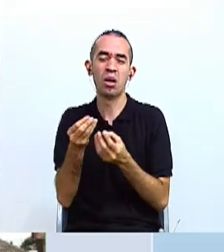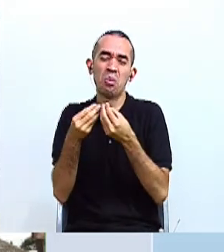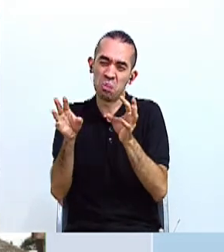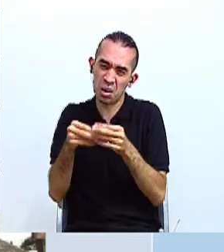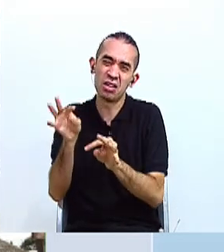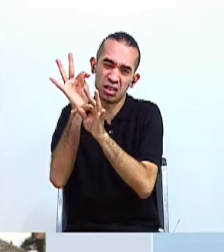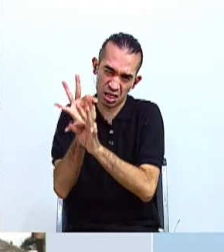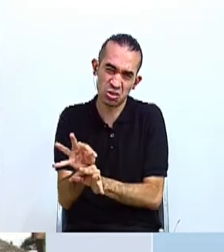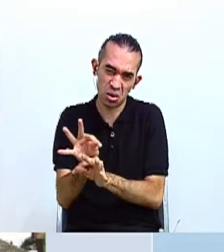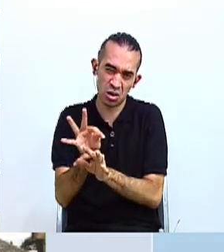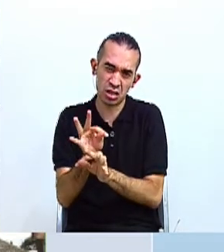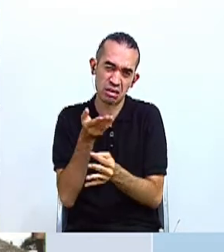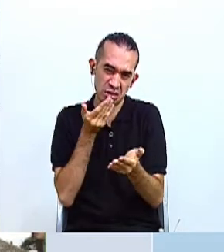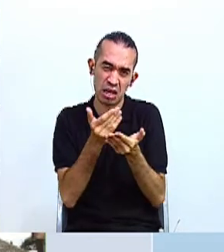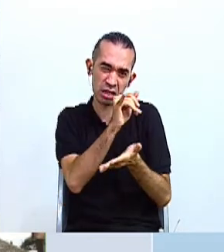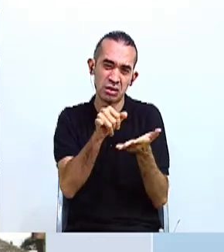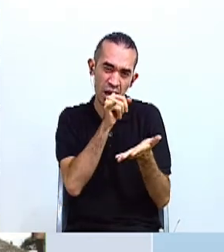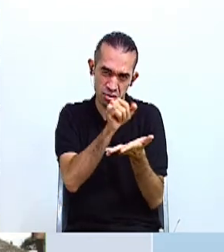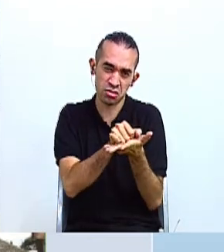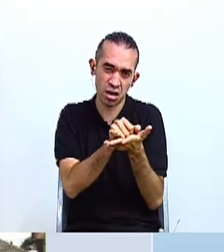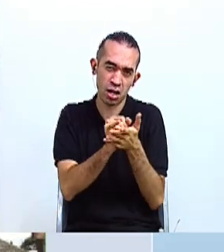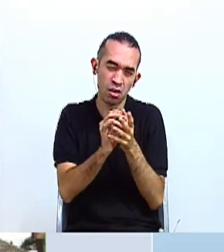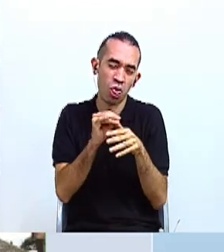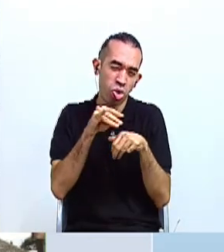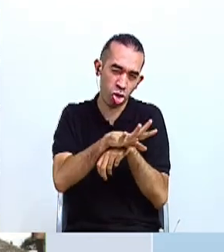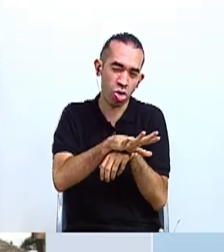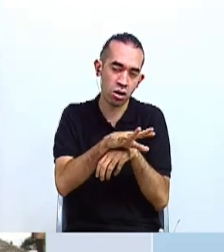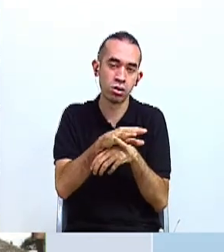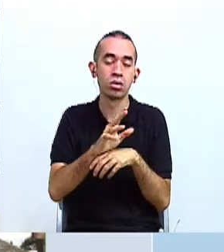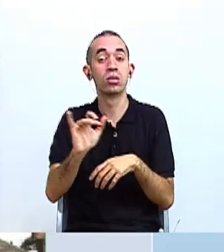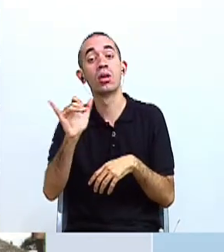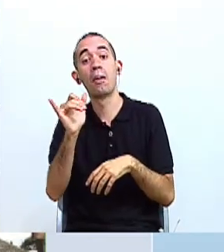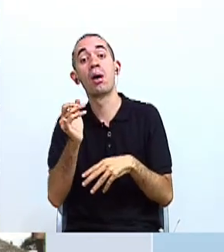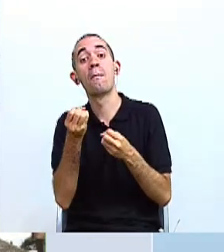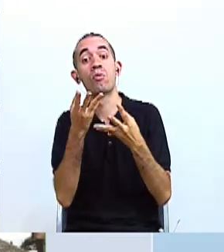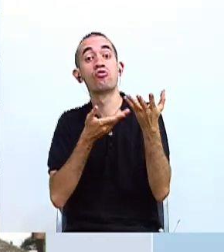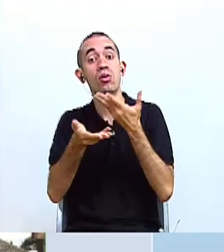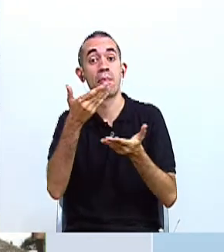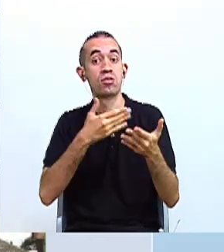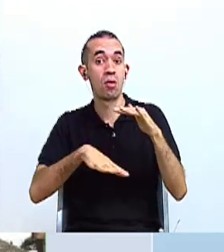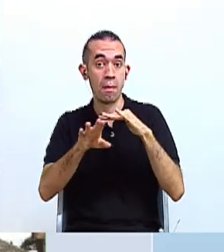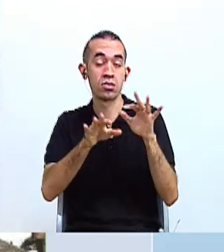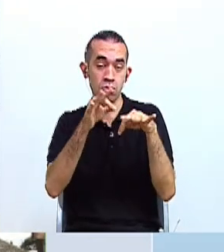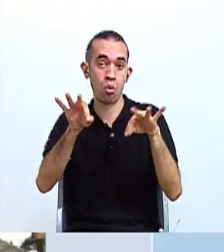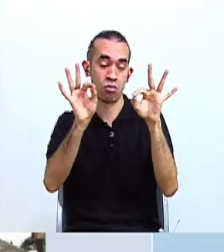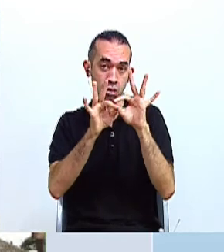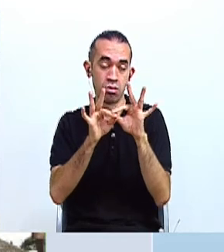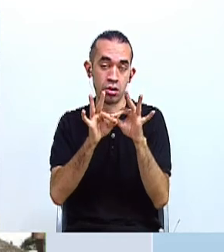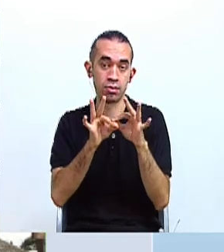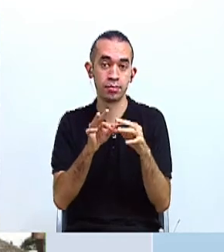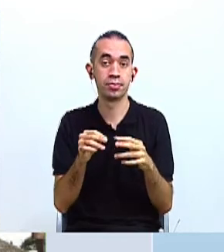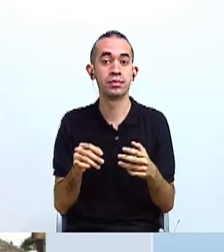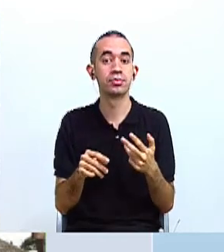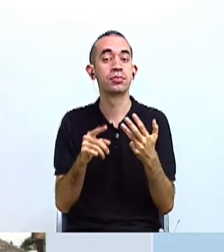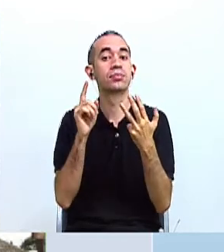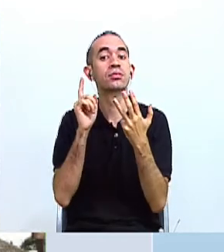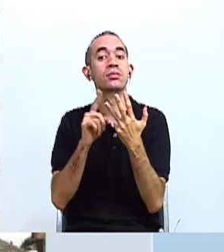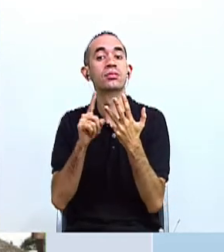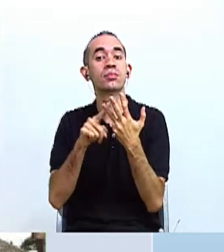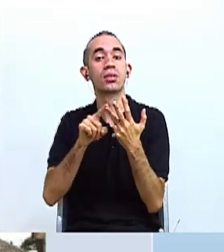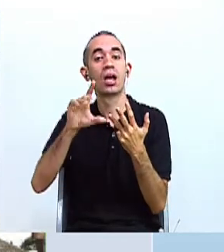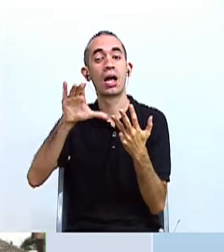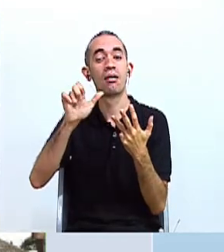precisamente por esa cercanía con la ciudad, pero también cuentan con muchos servicios básicos y eso es importante. Y los